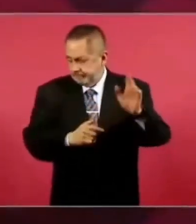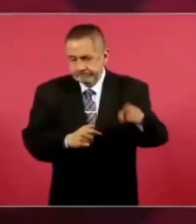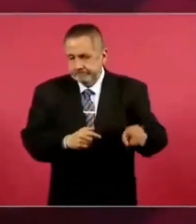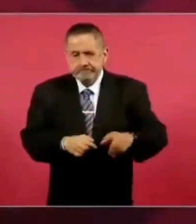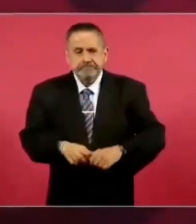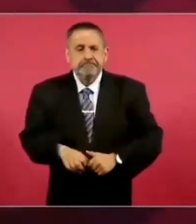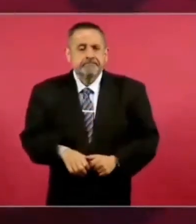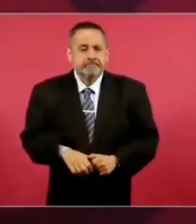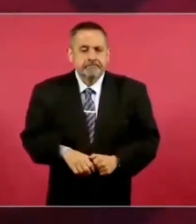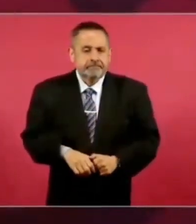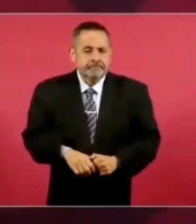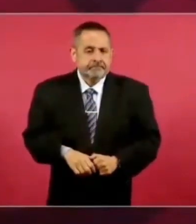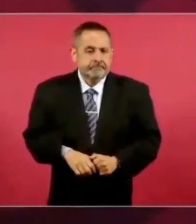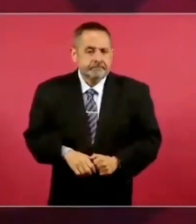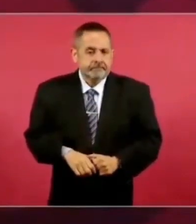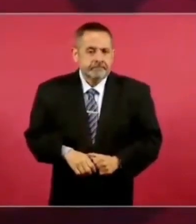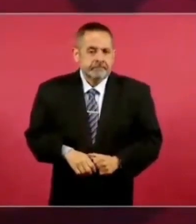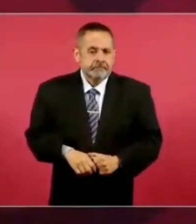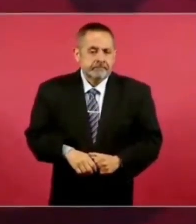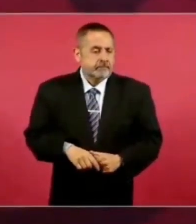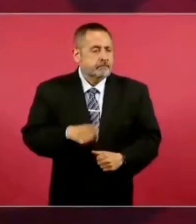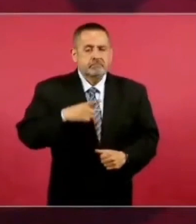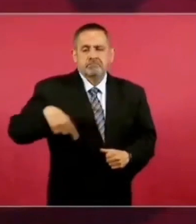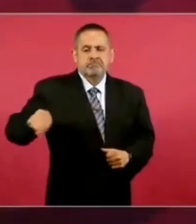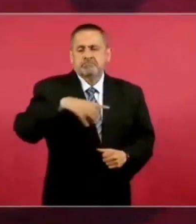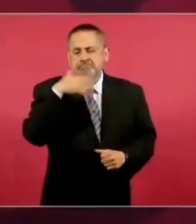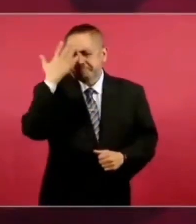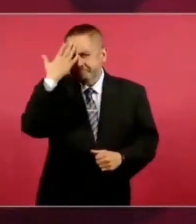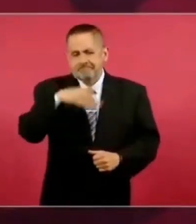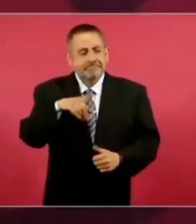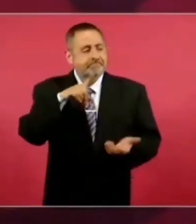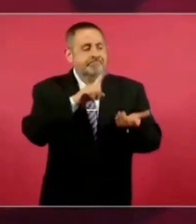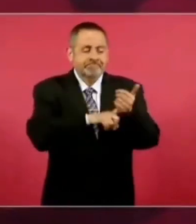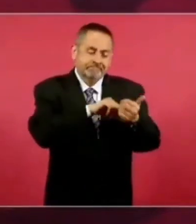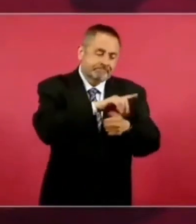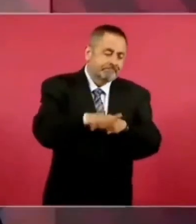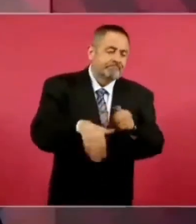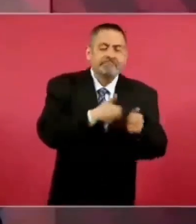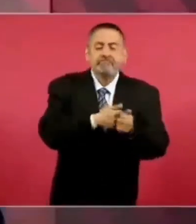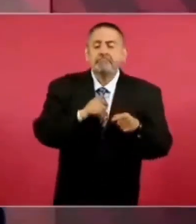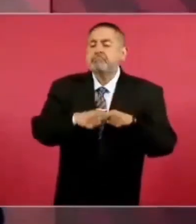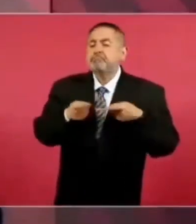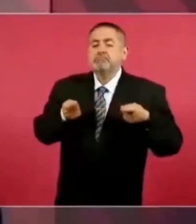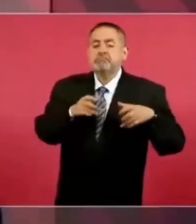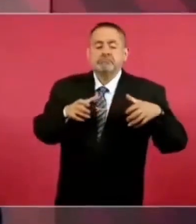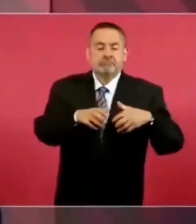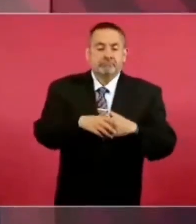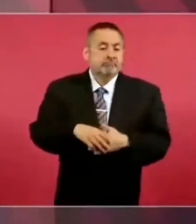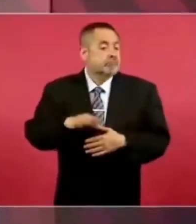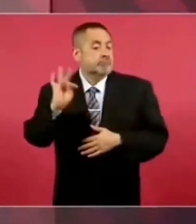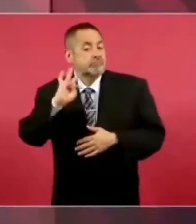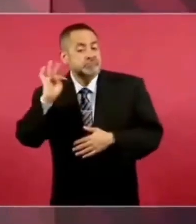de que ese dominio público, si lo digo yo,